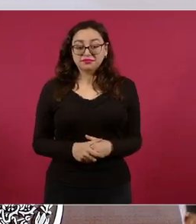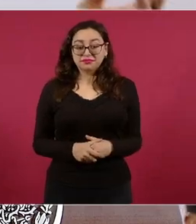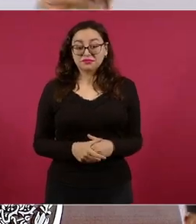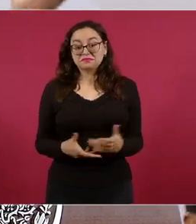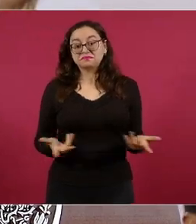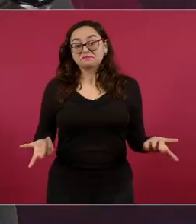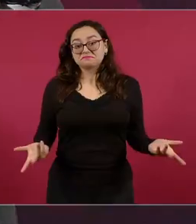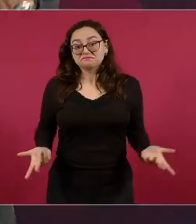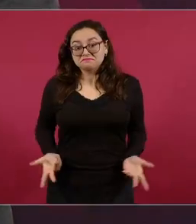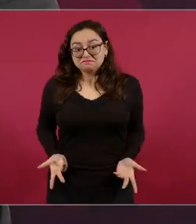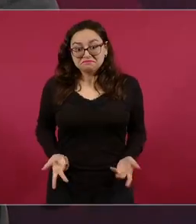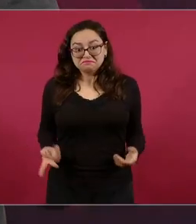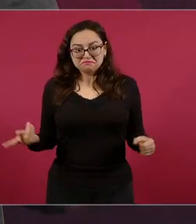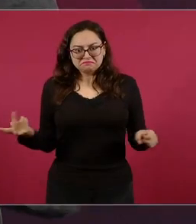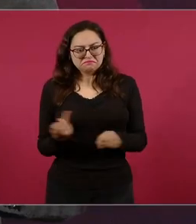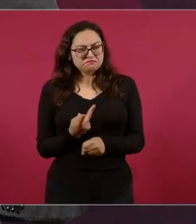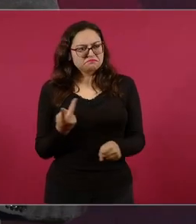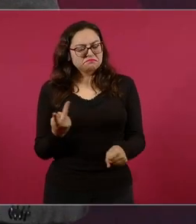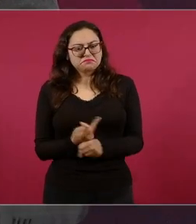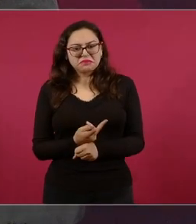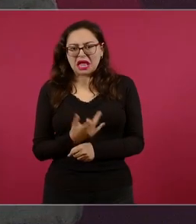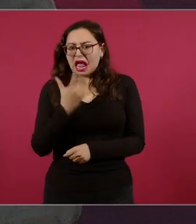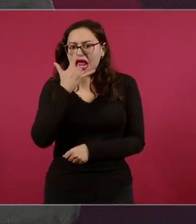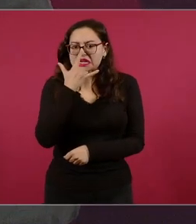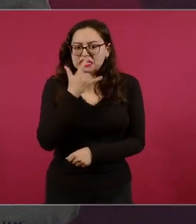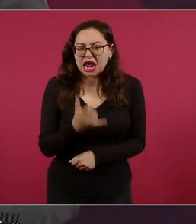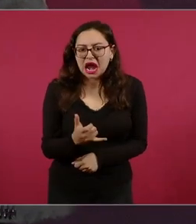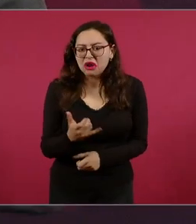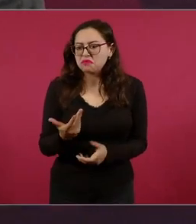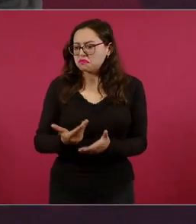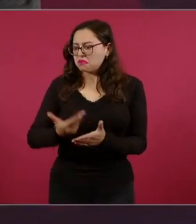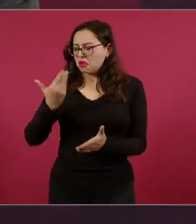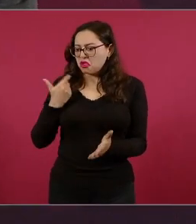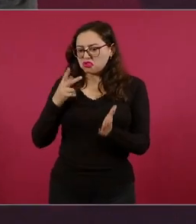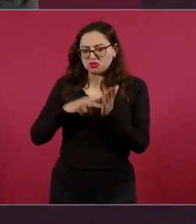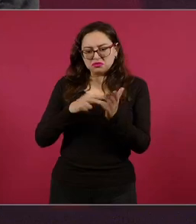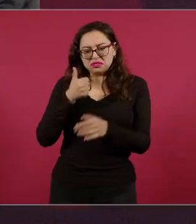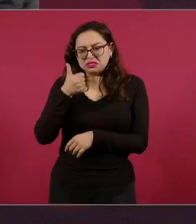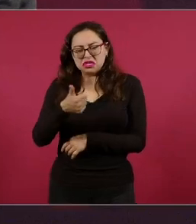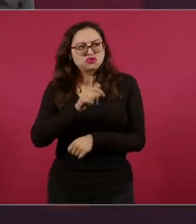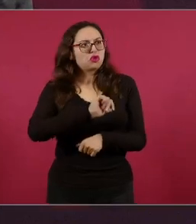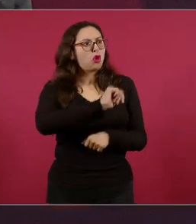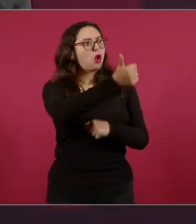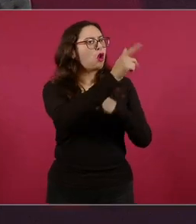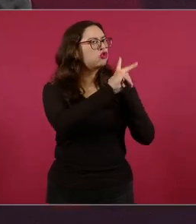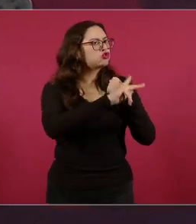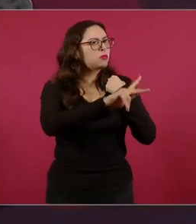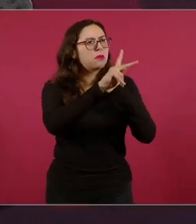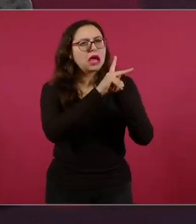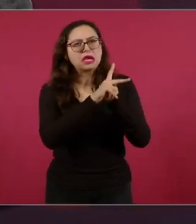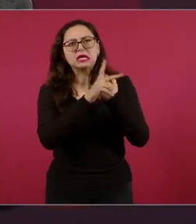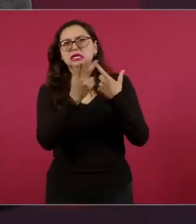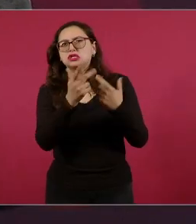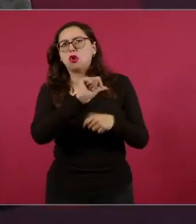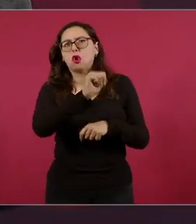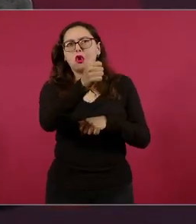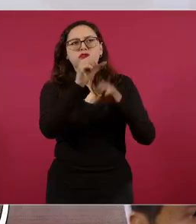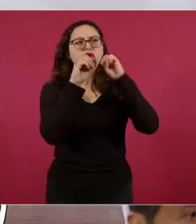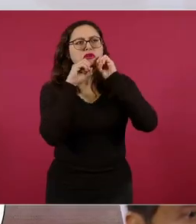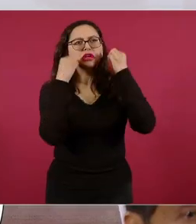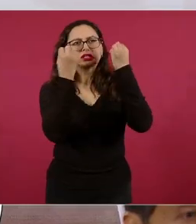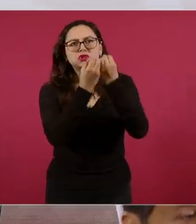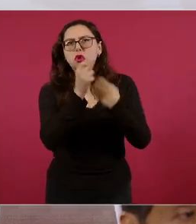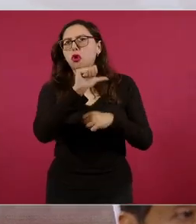extranjero, ningún gobierno extranjero pidió